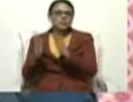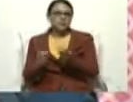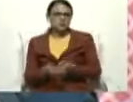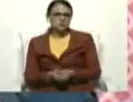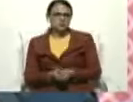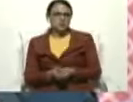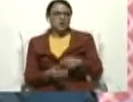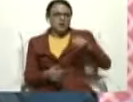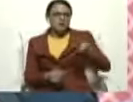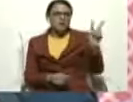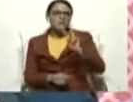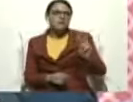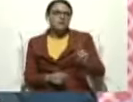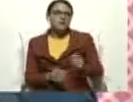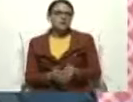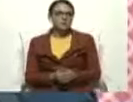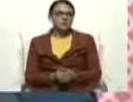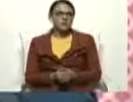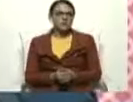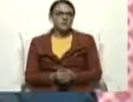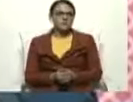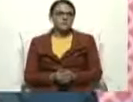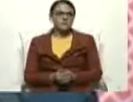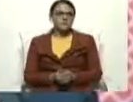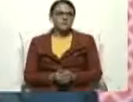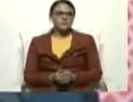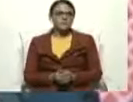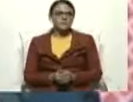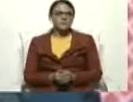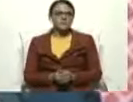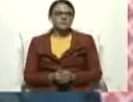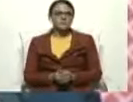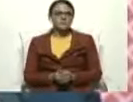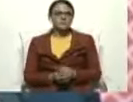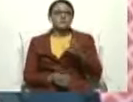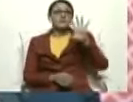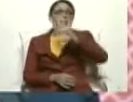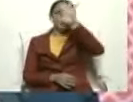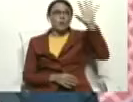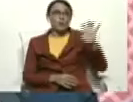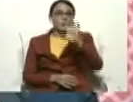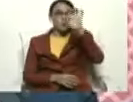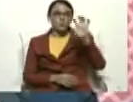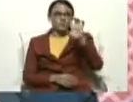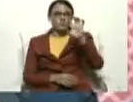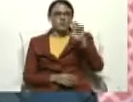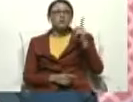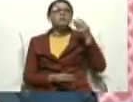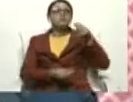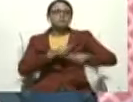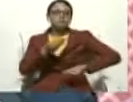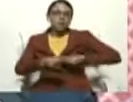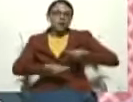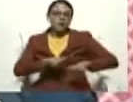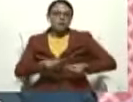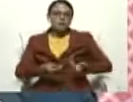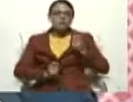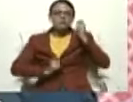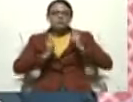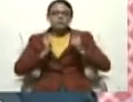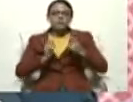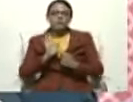la República Bolivariana de Venezuela. La Unión Europea se ha comportado como un actor